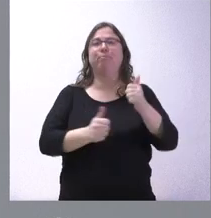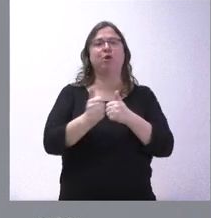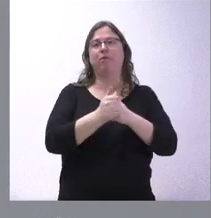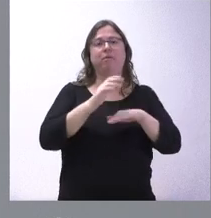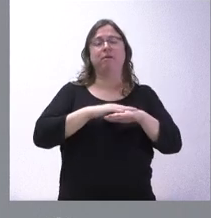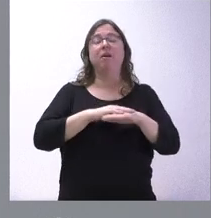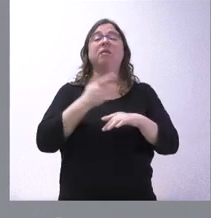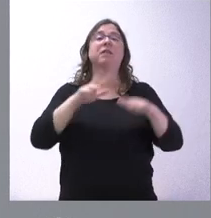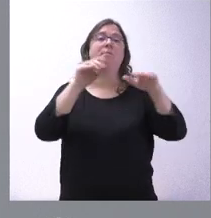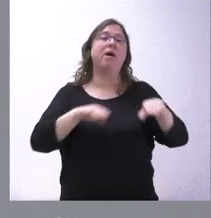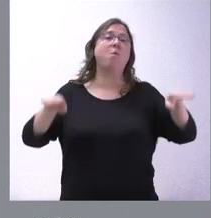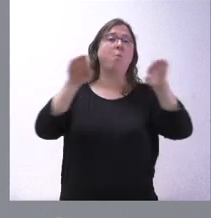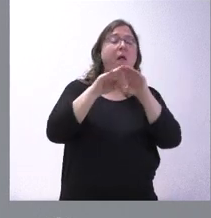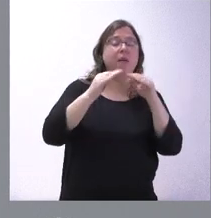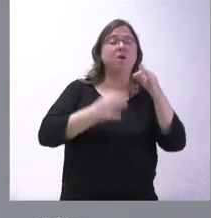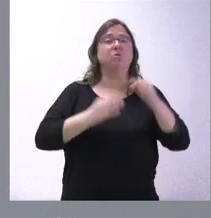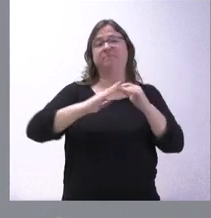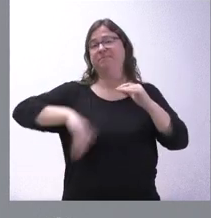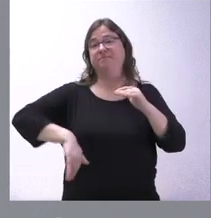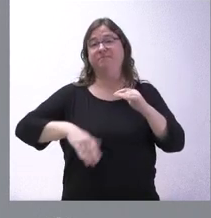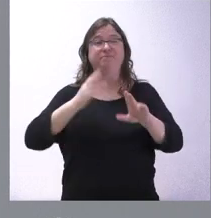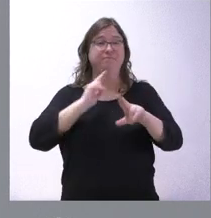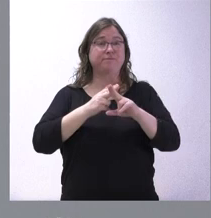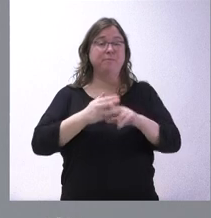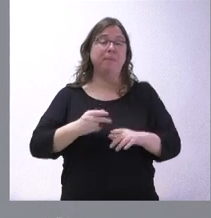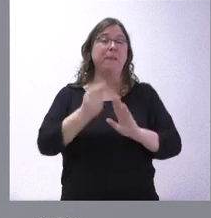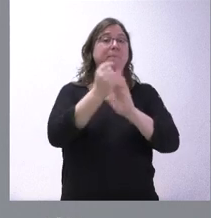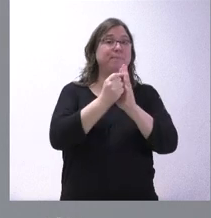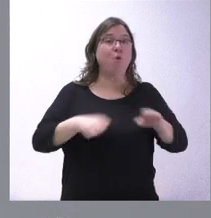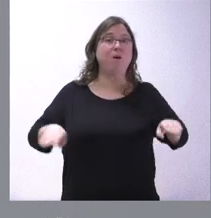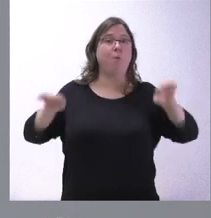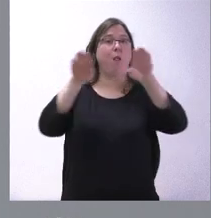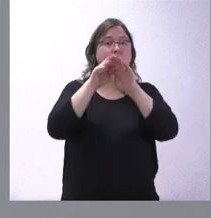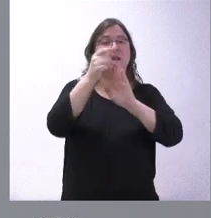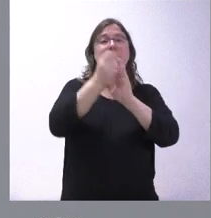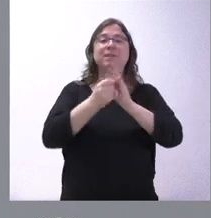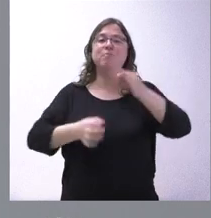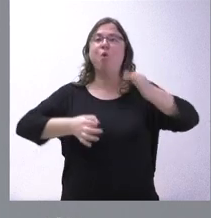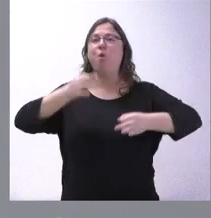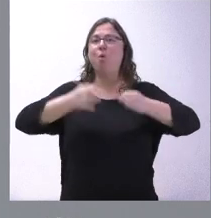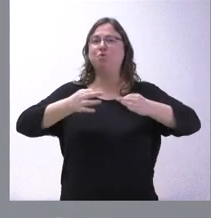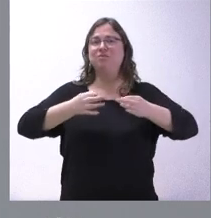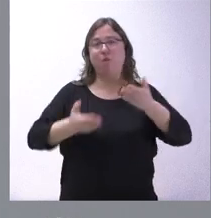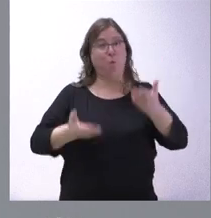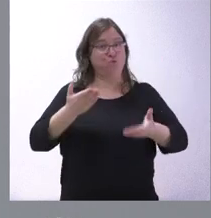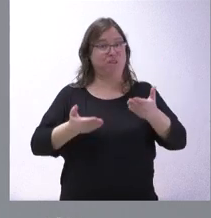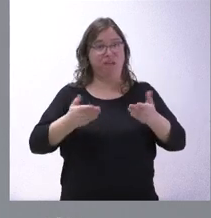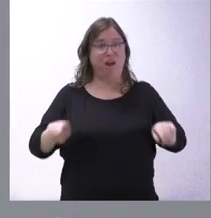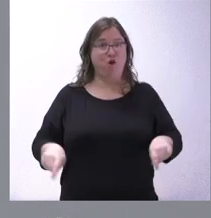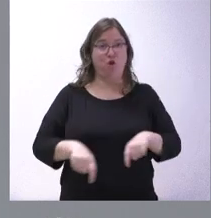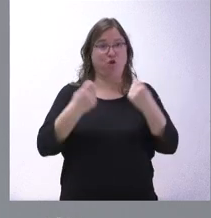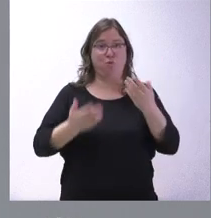encima de la igualdad y de la justicia. Se rompe el principio de igualdad y se rompe el principio de justicia. Gana Puigdemont,